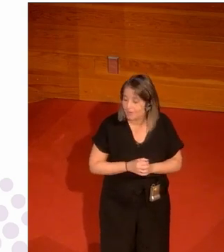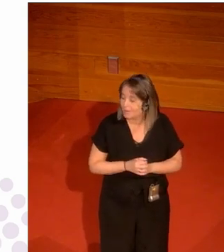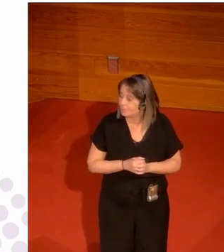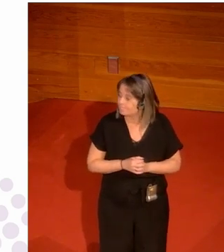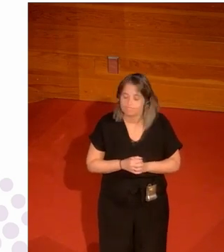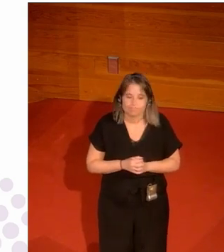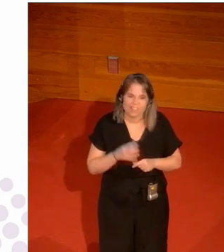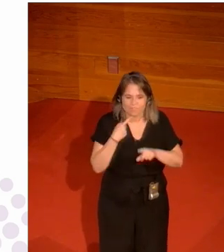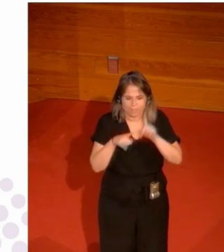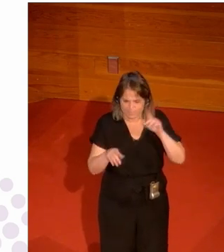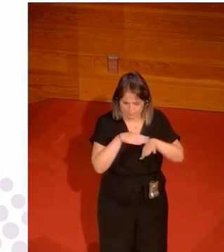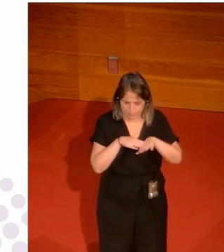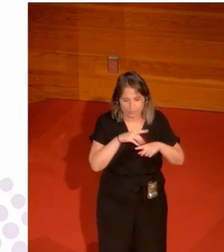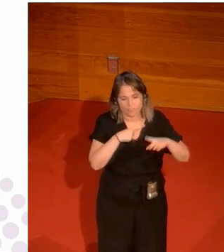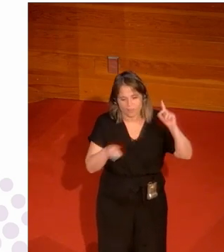no pasa así